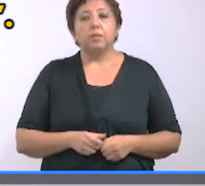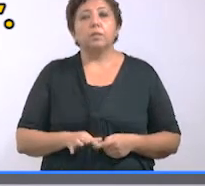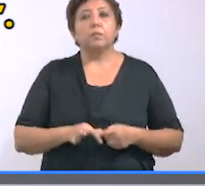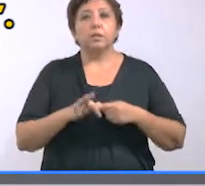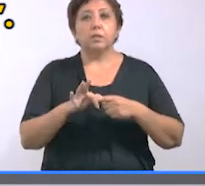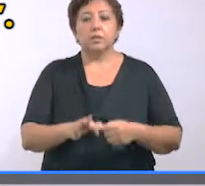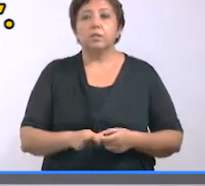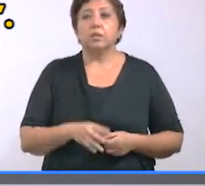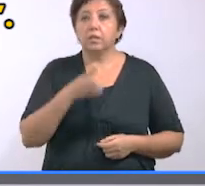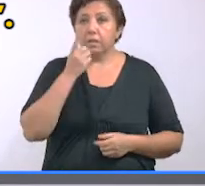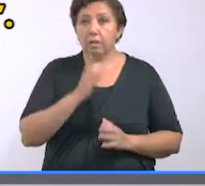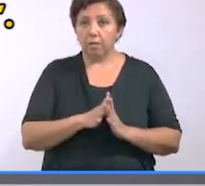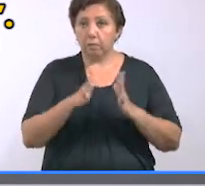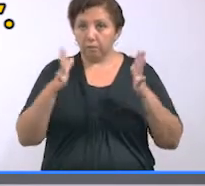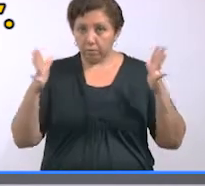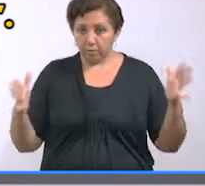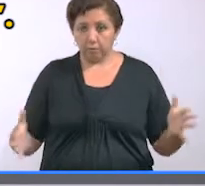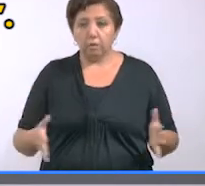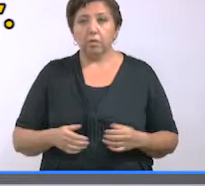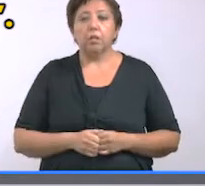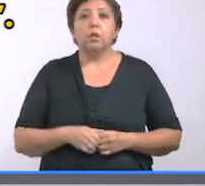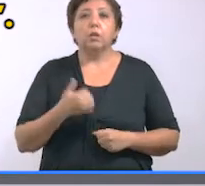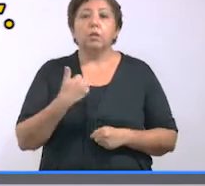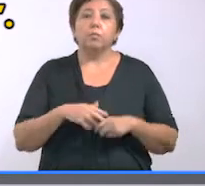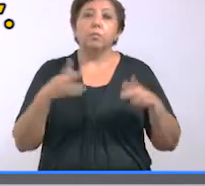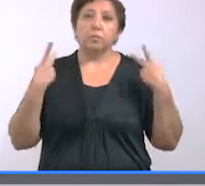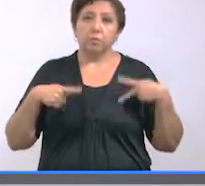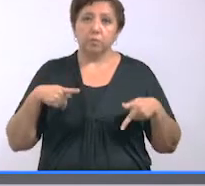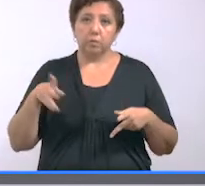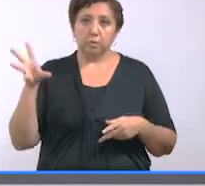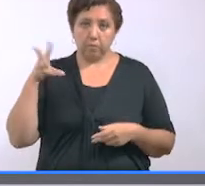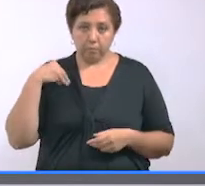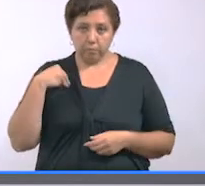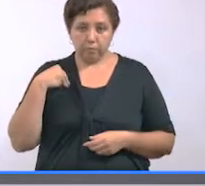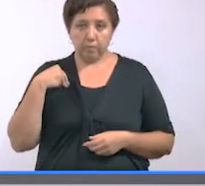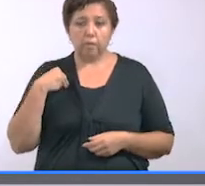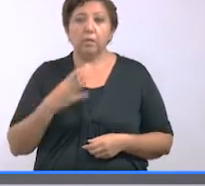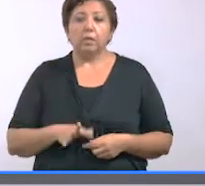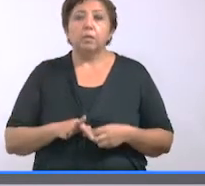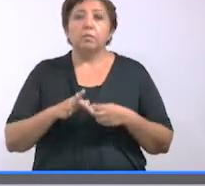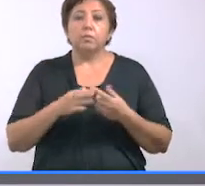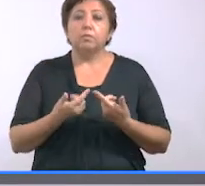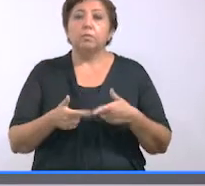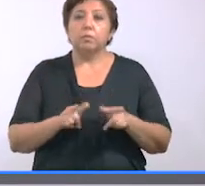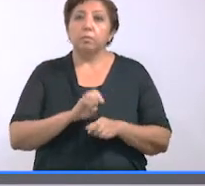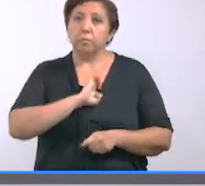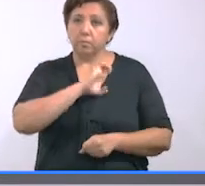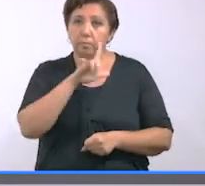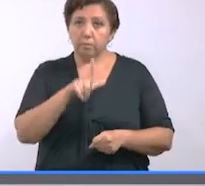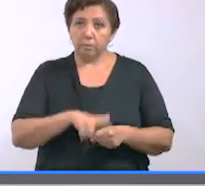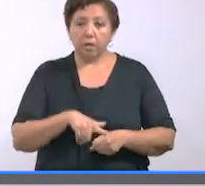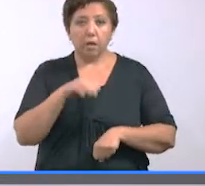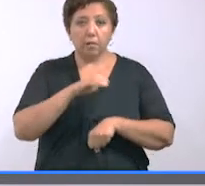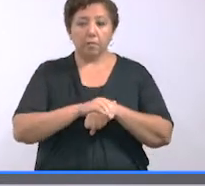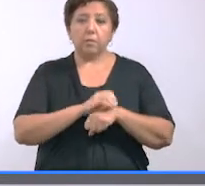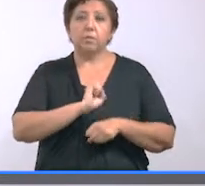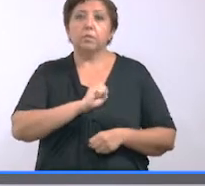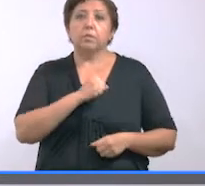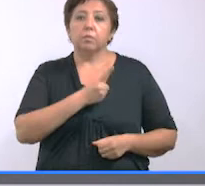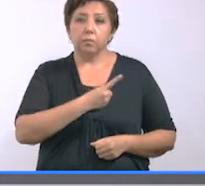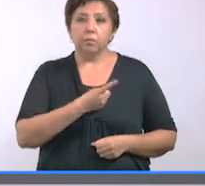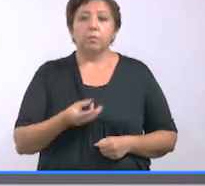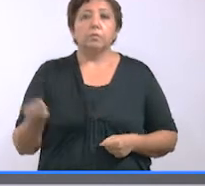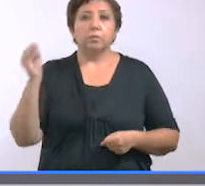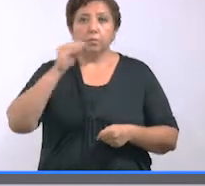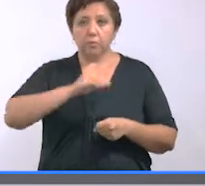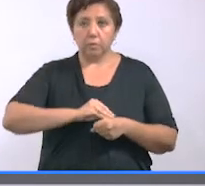presentan una tendencia a la alza en el número de personas contagiadas. A la presencia de las brigadas especiales Amigos de la Salud, se